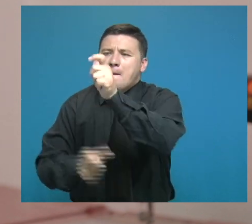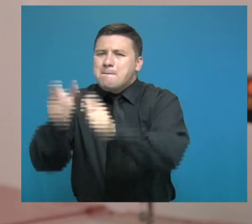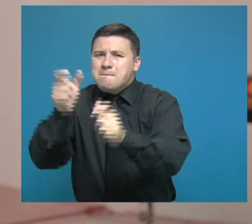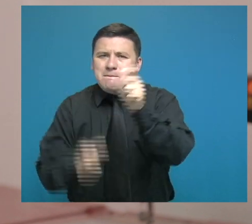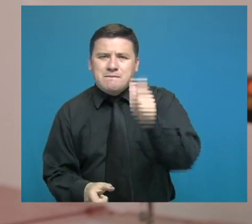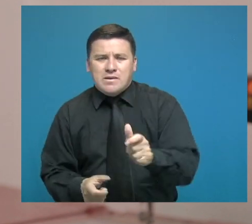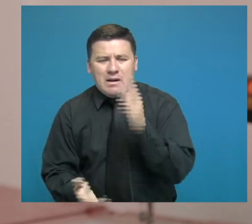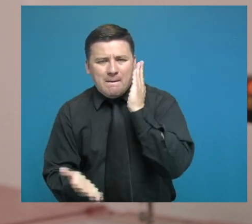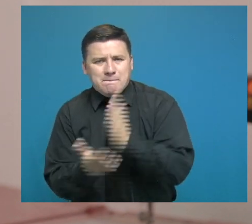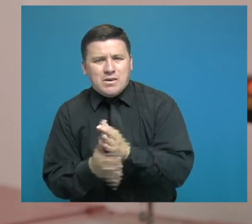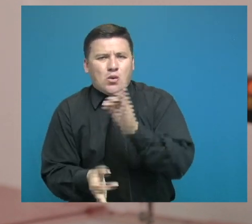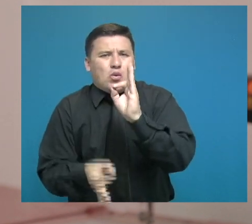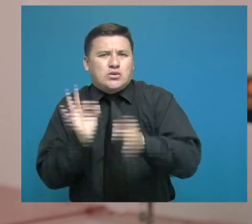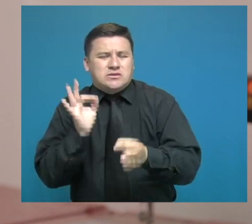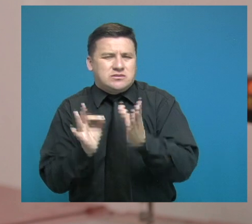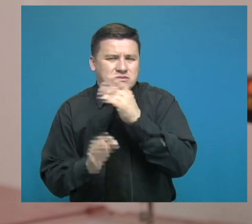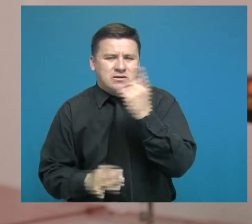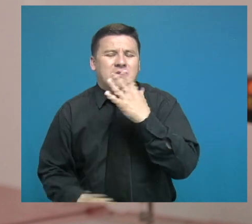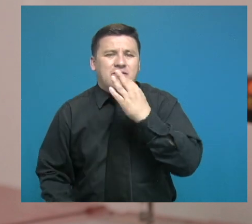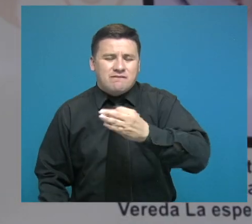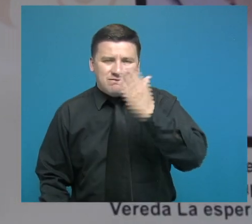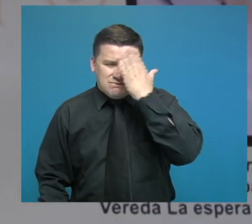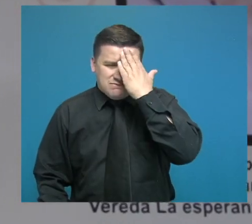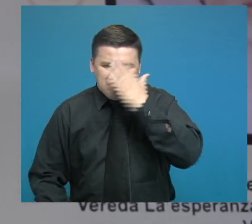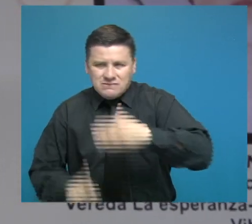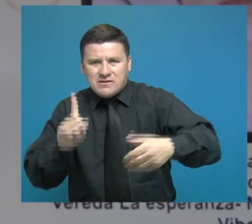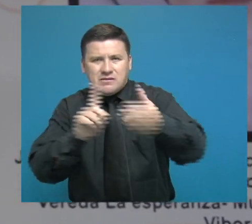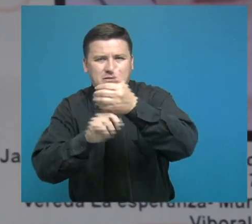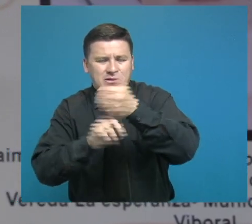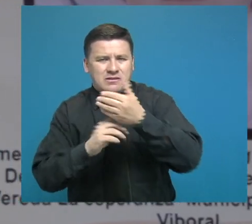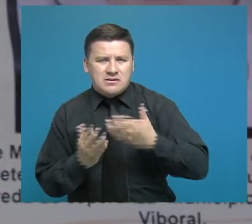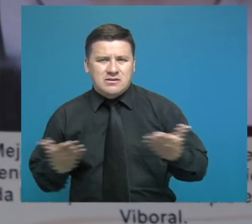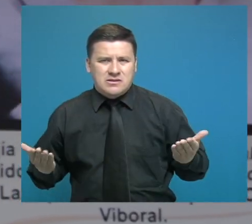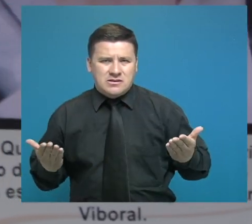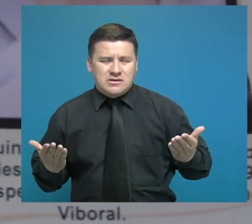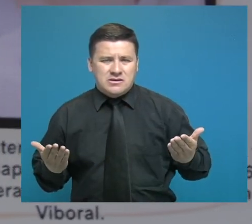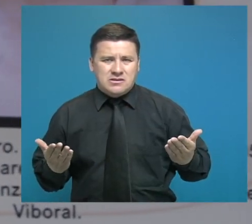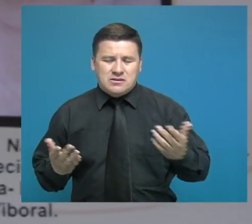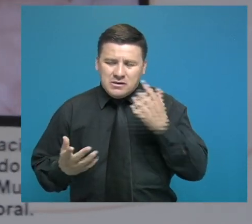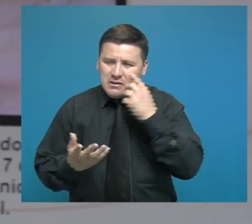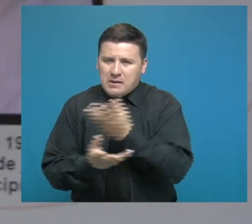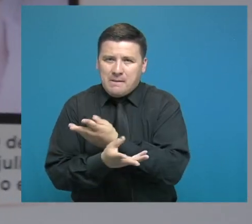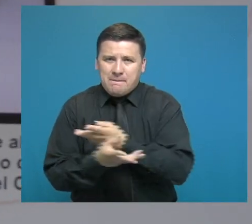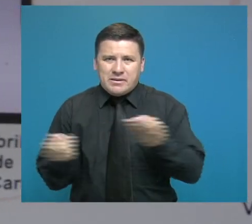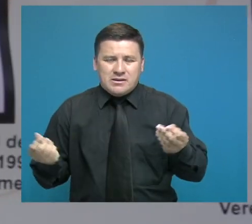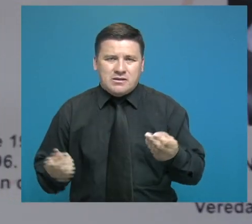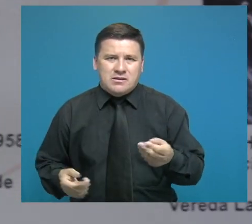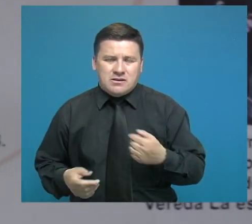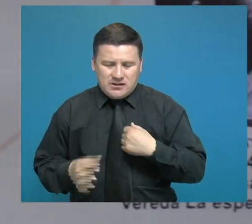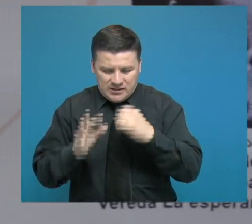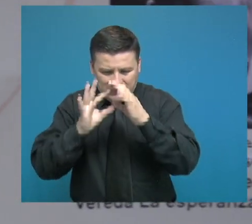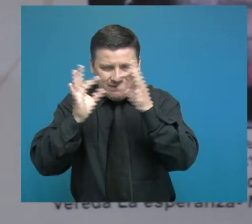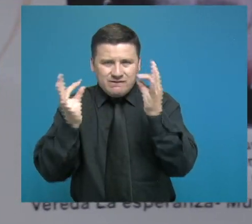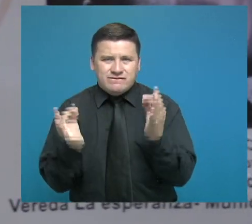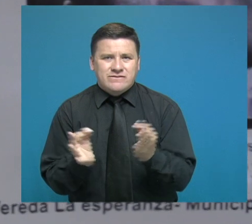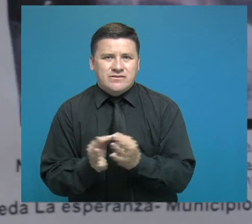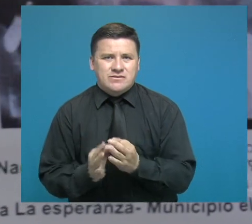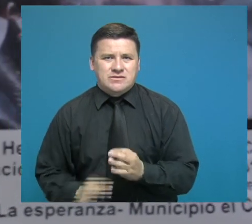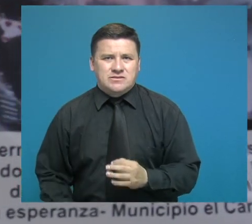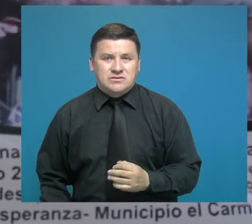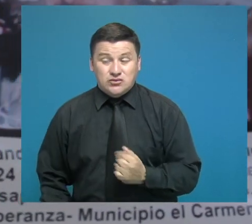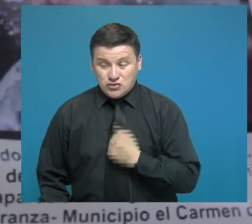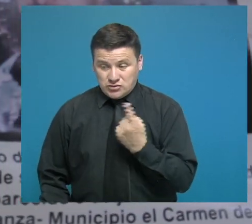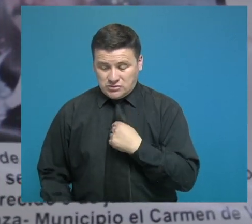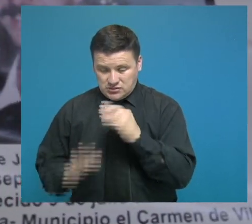guerrilleros, de cualquier persona que haya cometido injusticias. Esa verdad para encontrar más que todo a nuestros desaparecidos, a nuestros